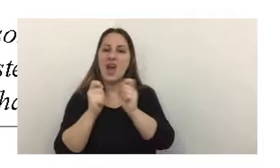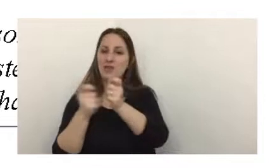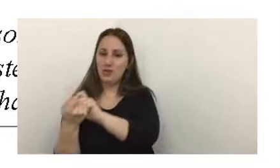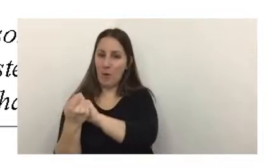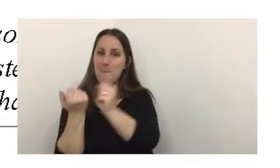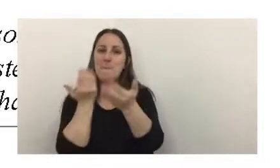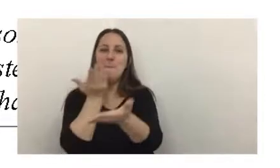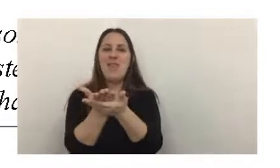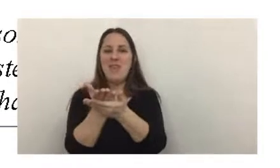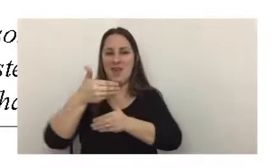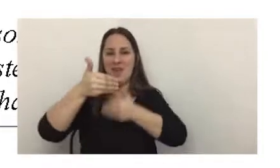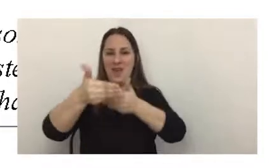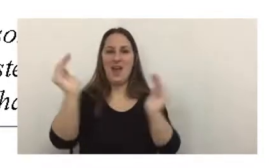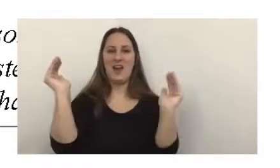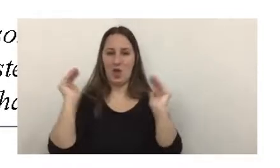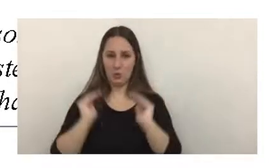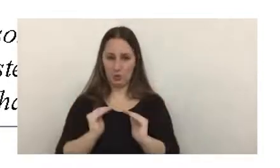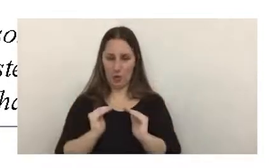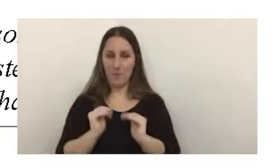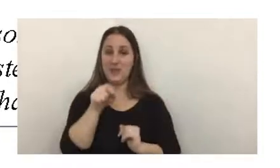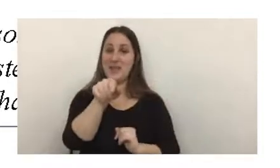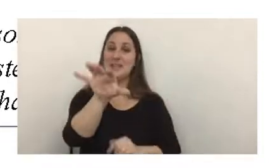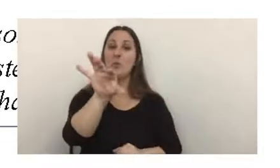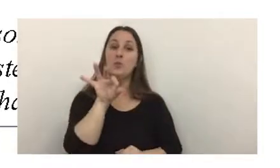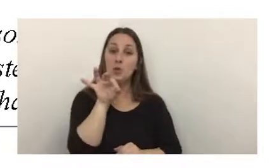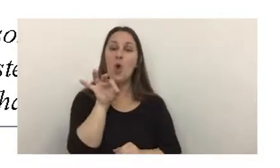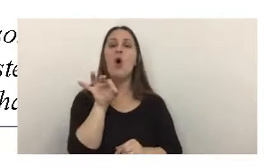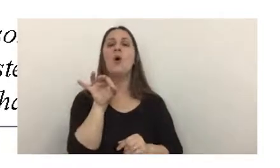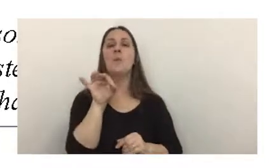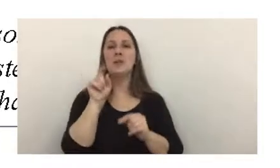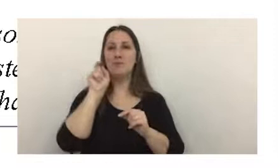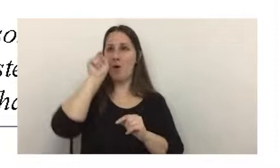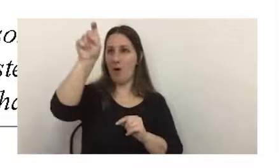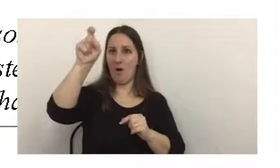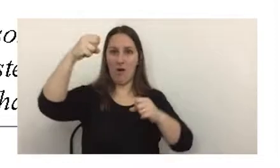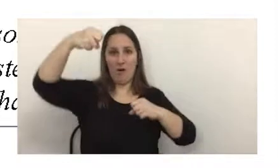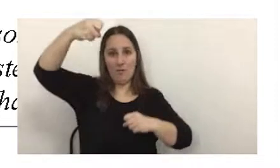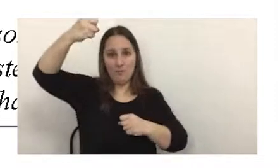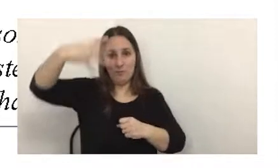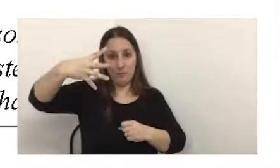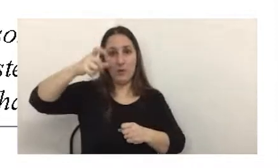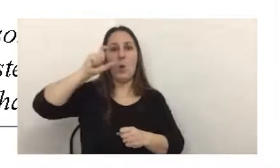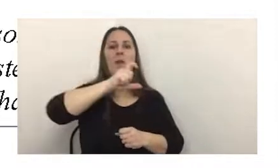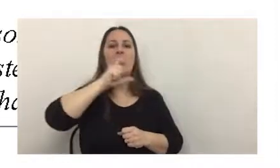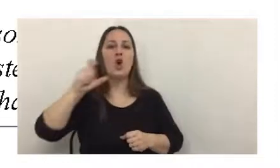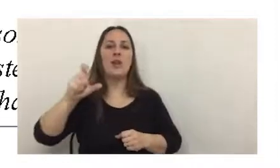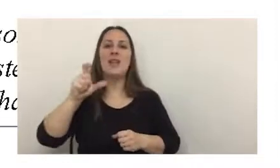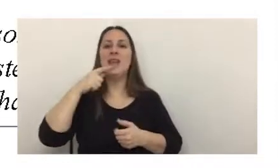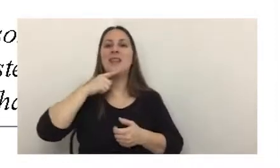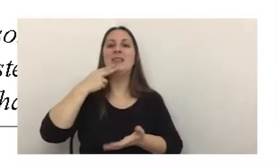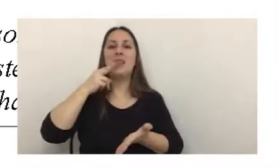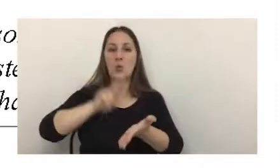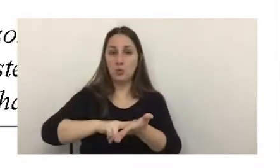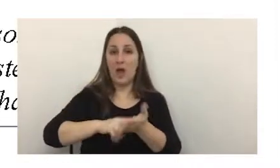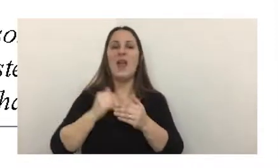pedir esta reducción. Esta opción, como les digo, se hace a través de la solapa de cuenta corriente tributaria, en